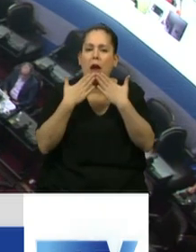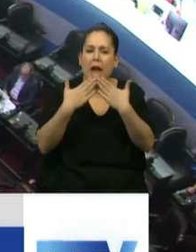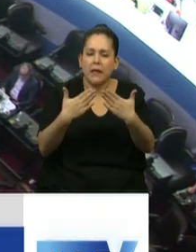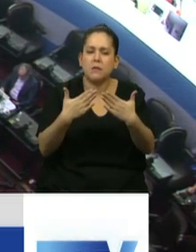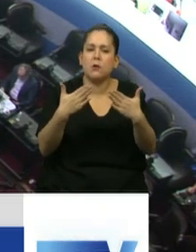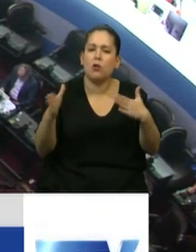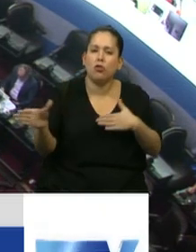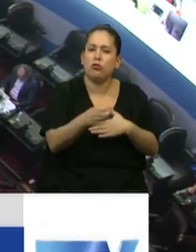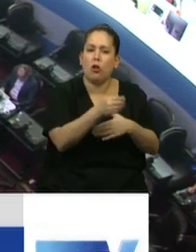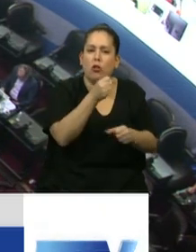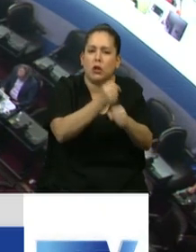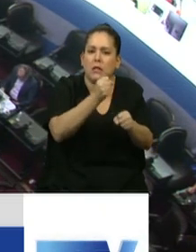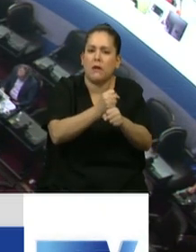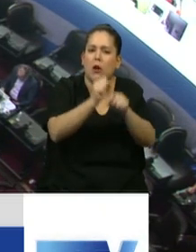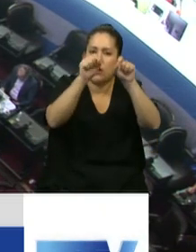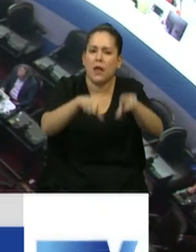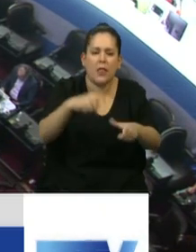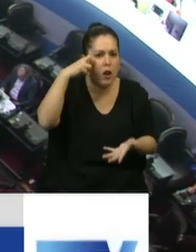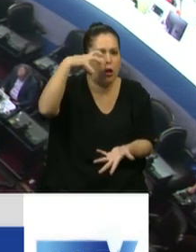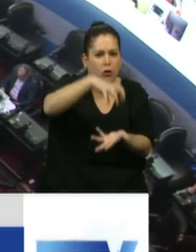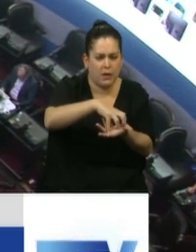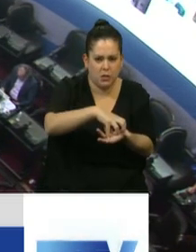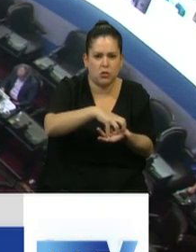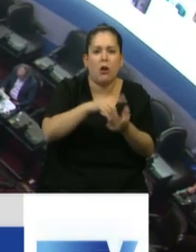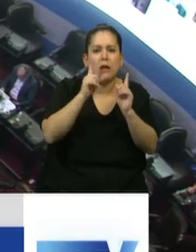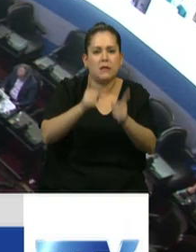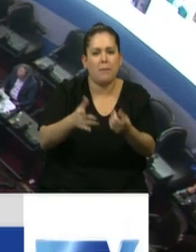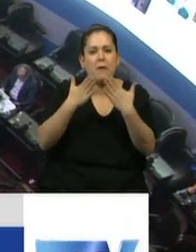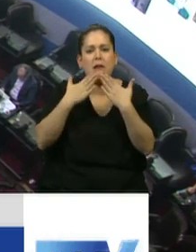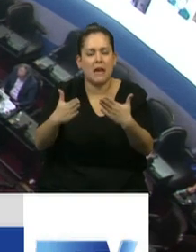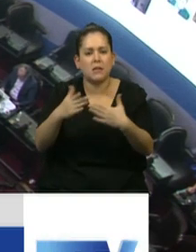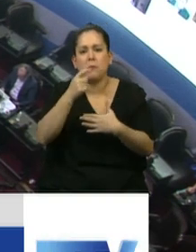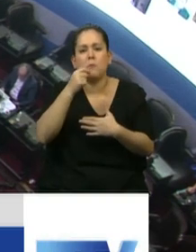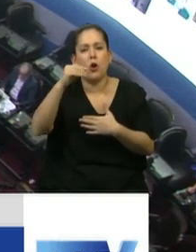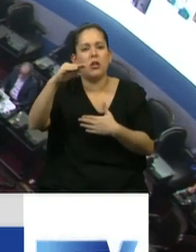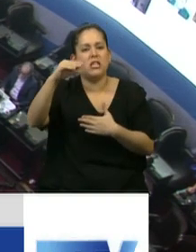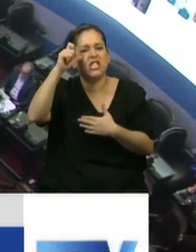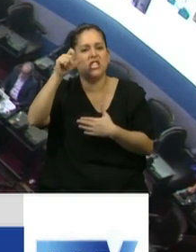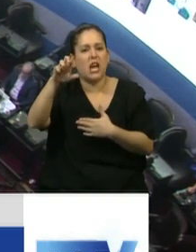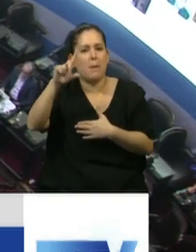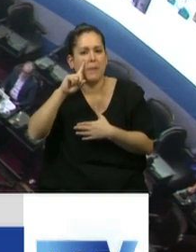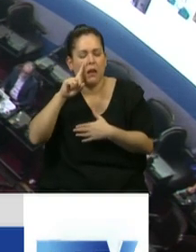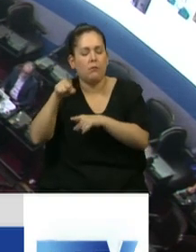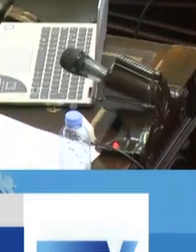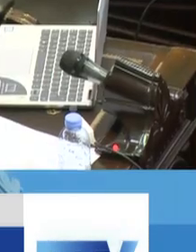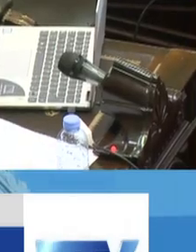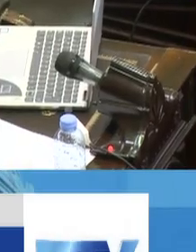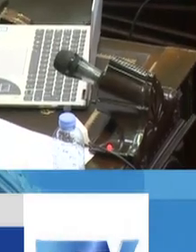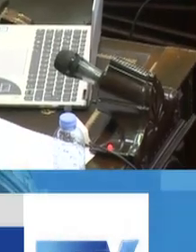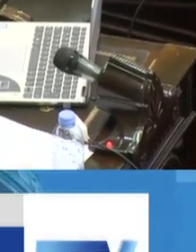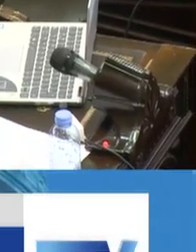de los trabajadores del Congreso, pero también agradecerle a un funcionario como Juan Manuel Chepi que se cargó este desafío en el hombro.